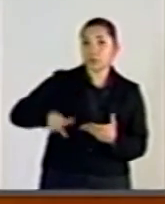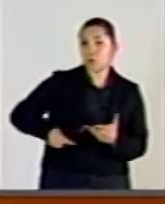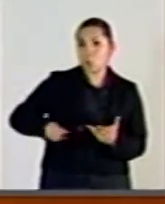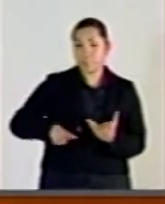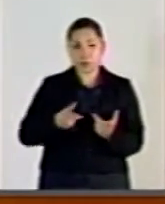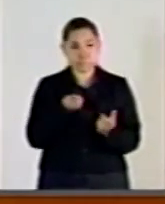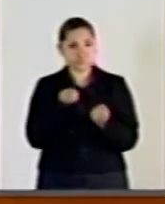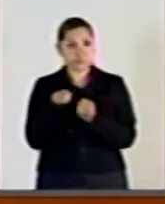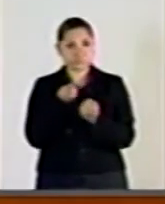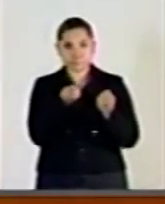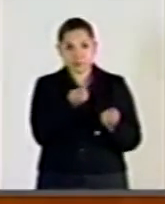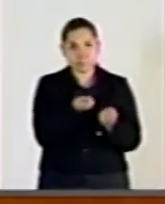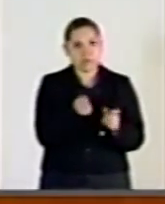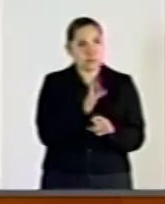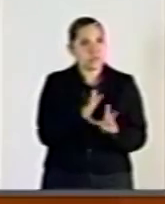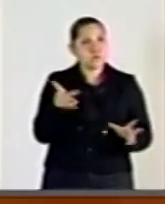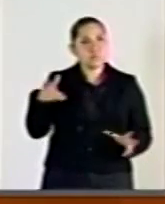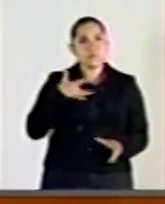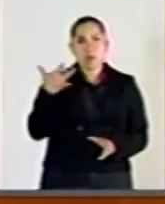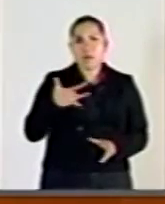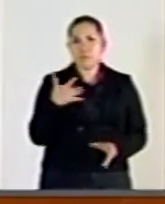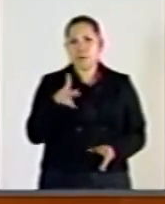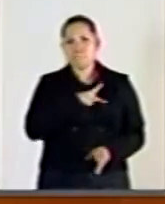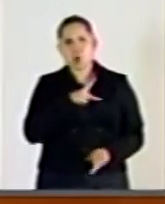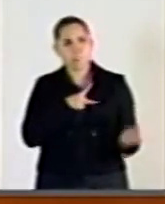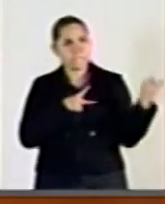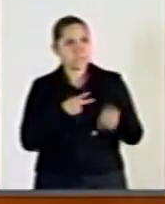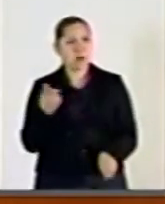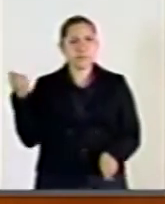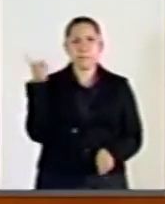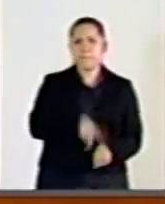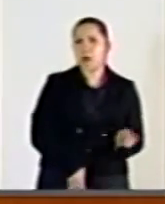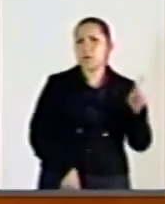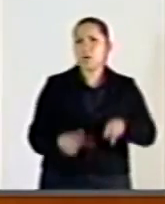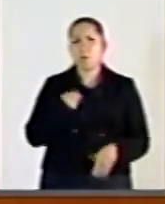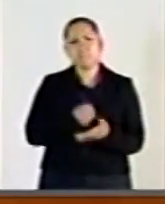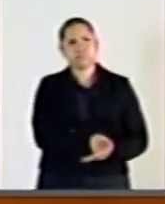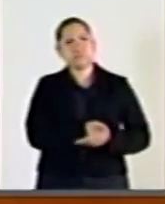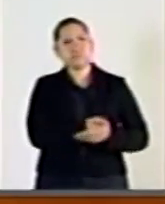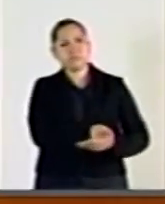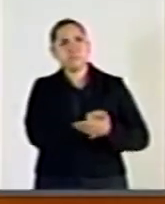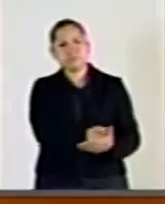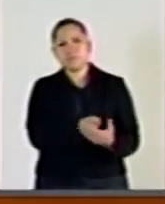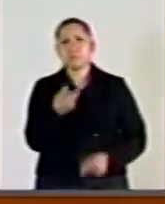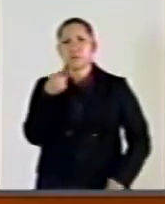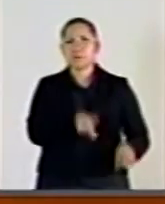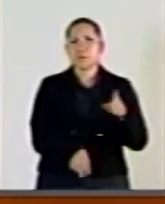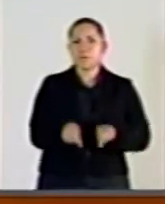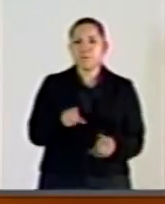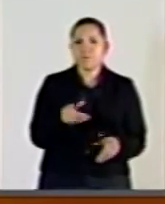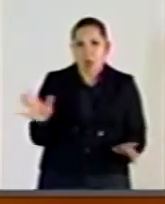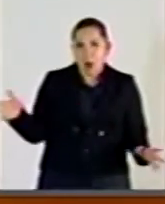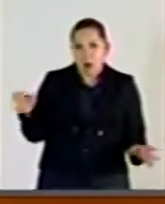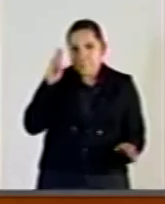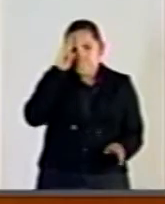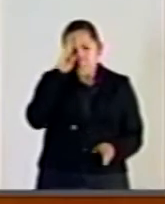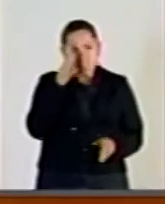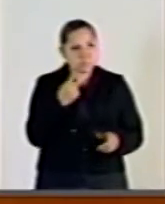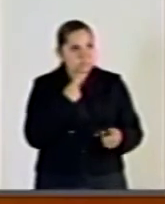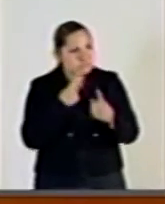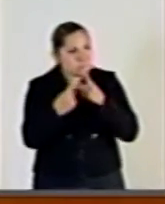caído en el problema del autoritarismo y han caído en el problema de la cerrazón al diálogo.